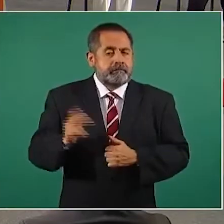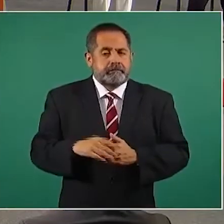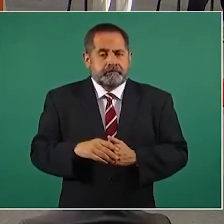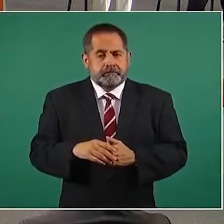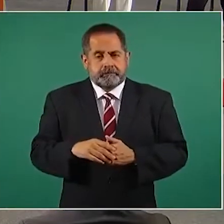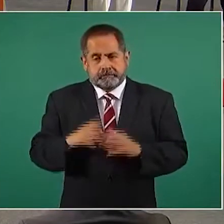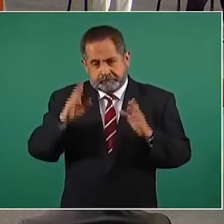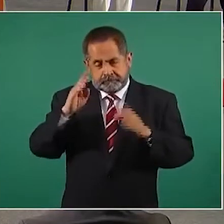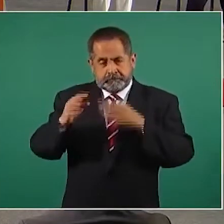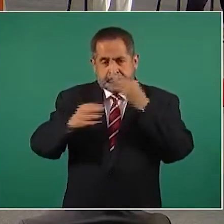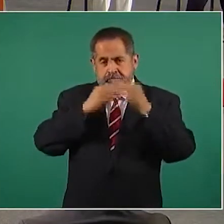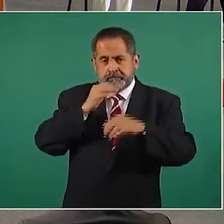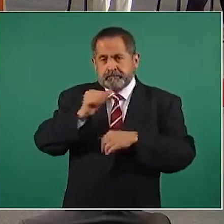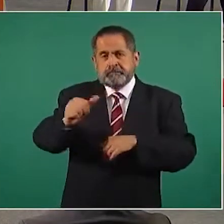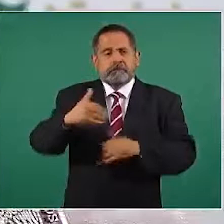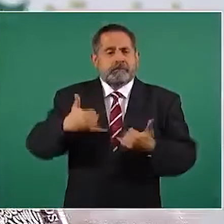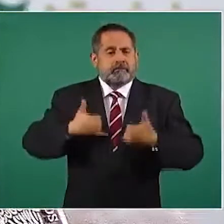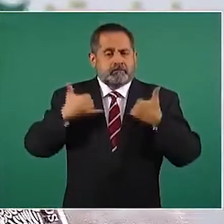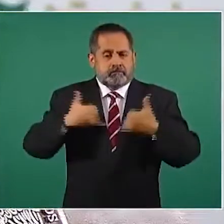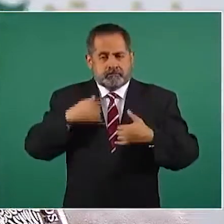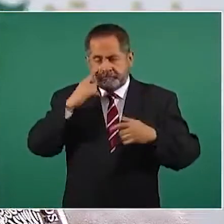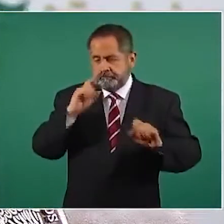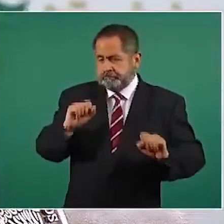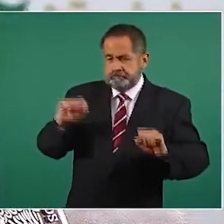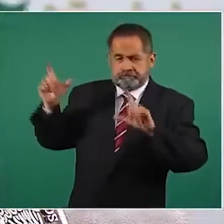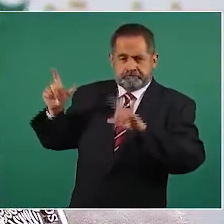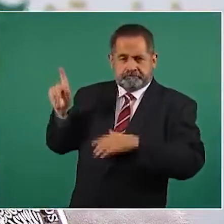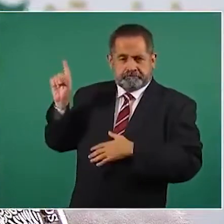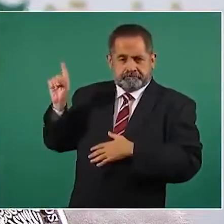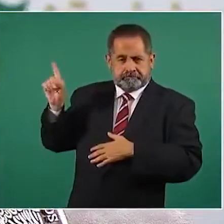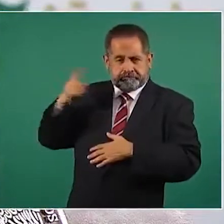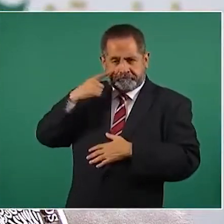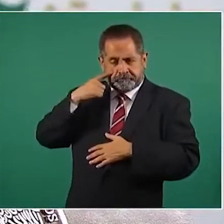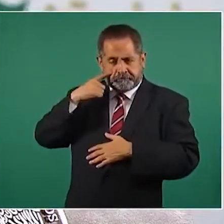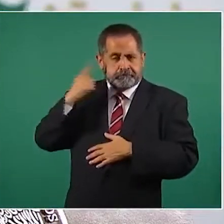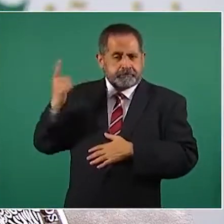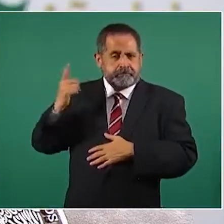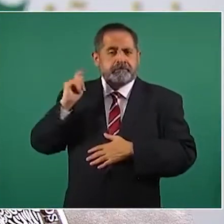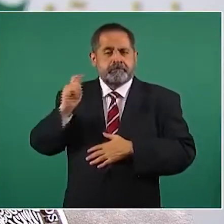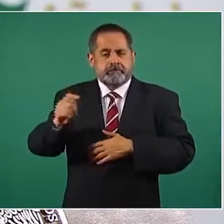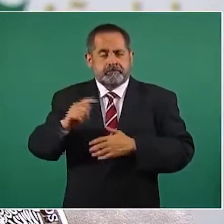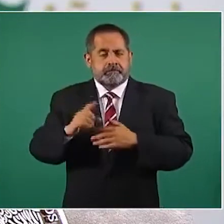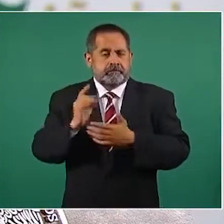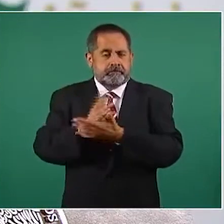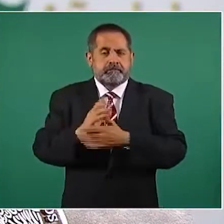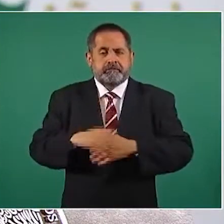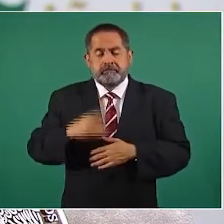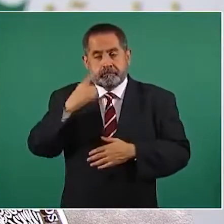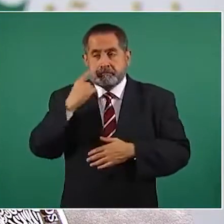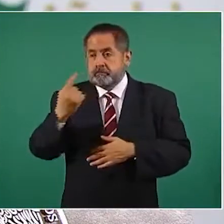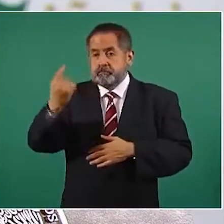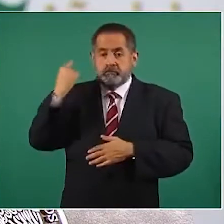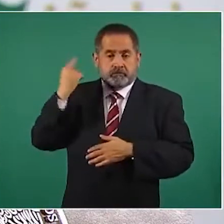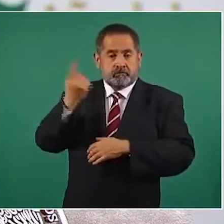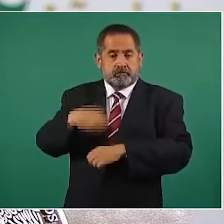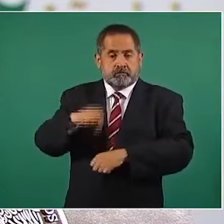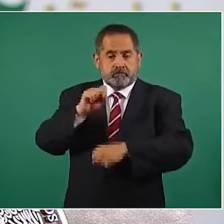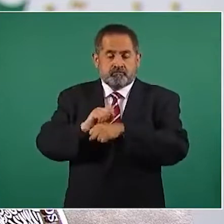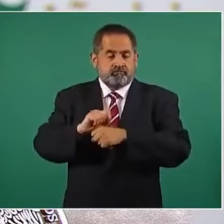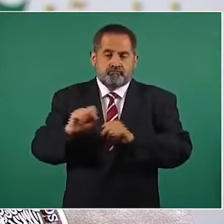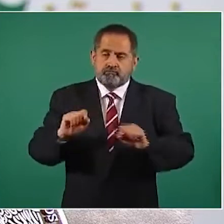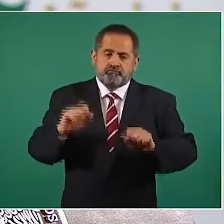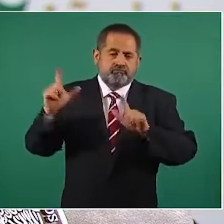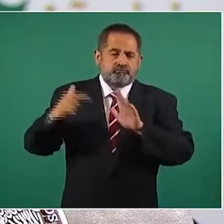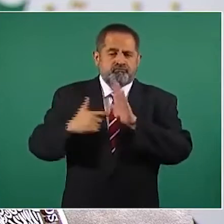Regresando al mensaje a la juventud, vamos a ver una imagen que es ilustrativa. La semana pasada presentamos aquí